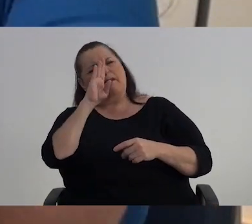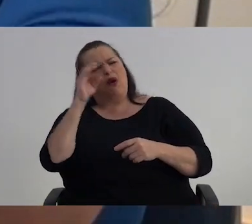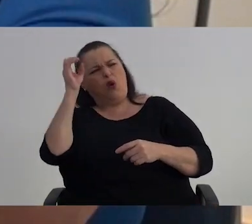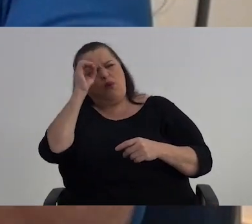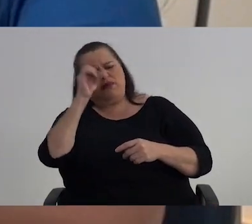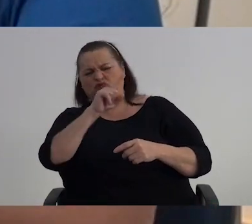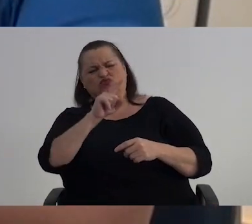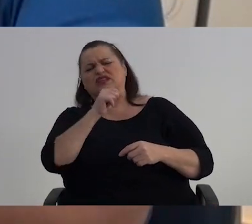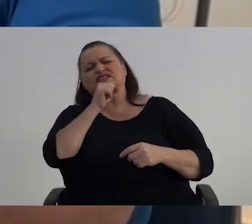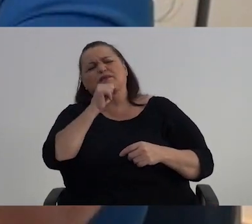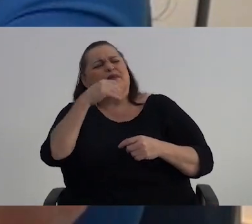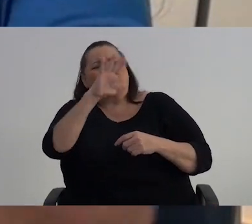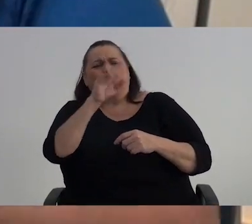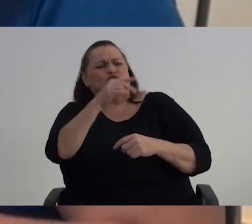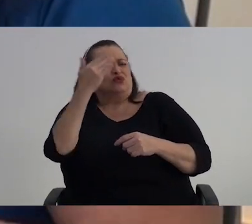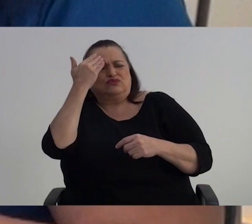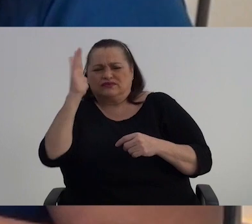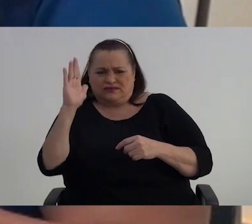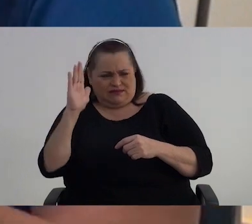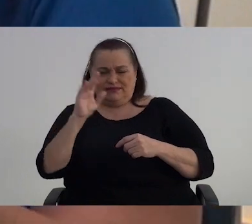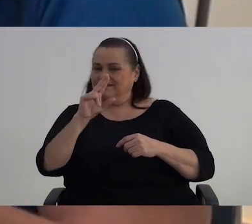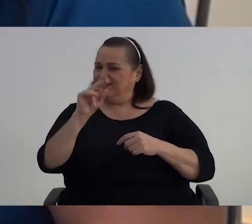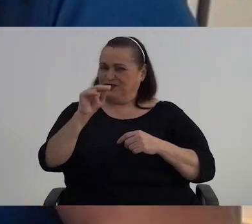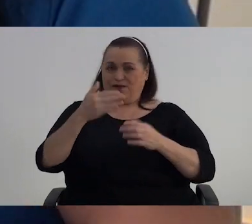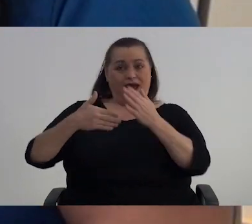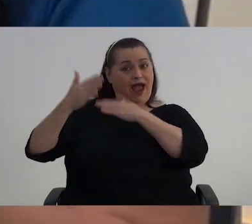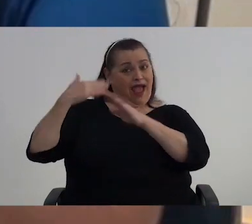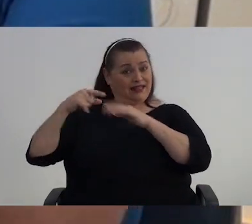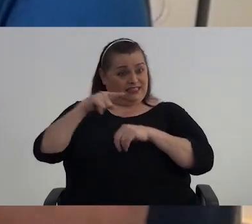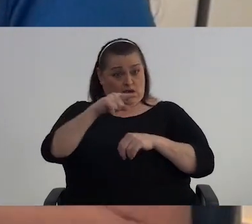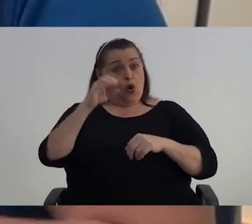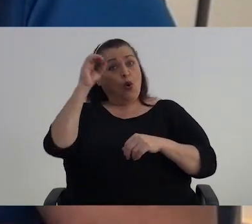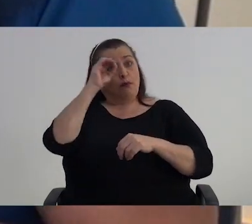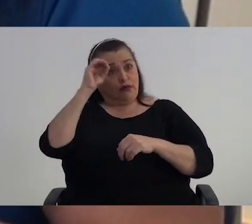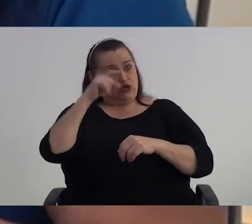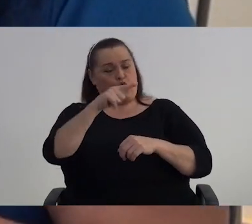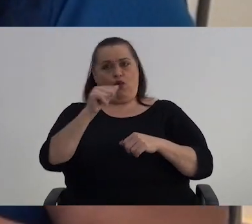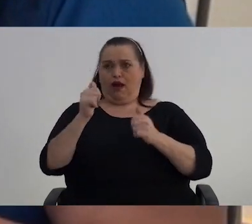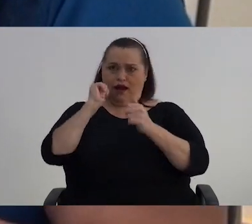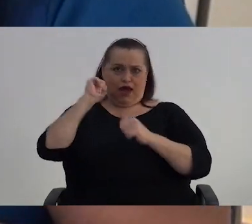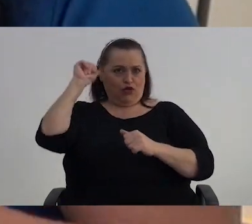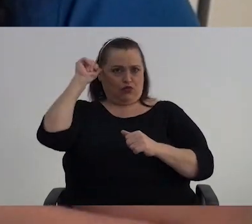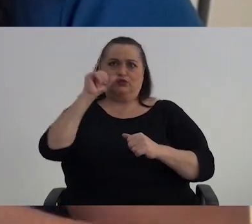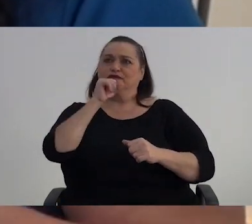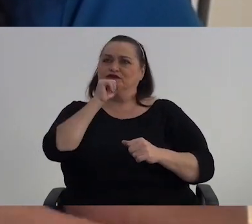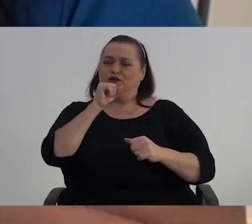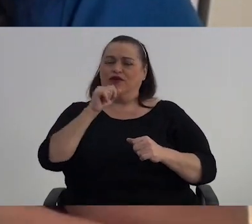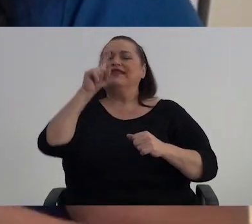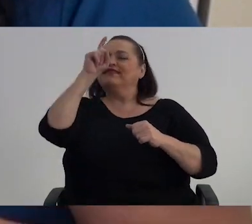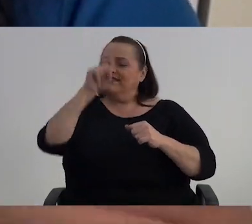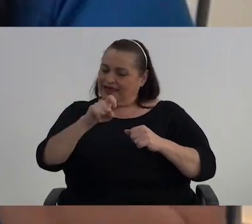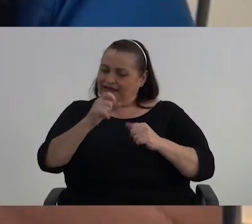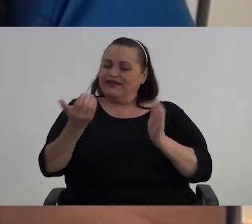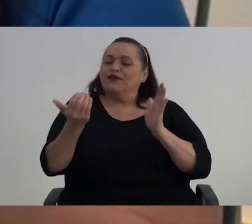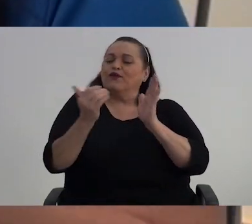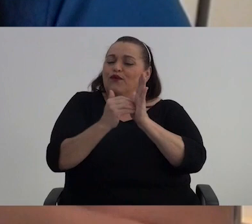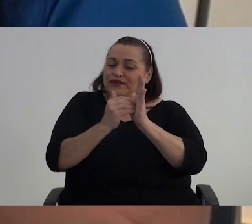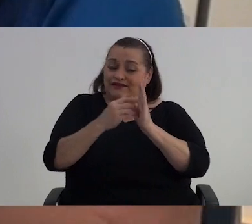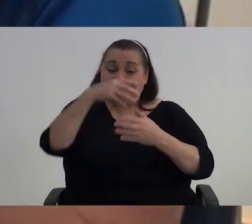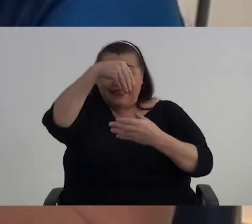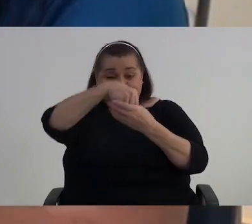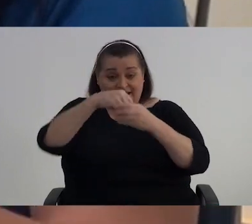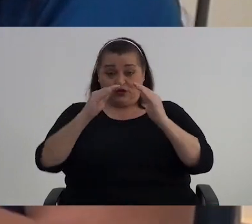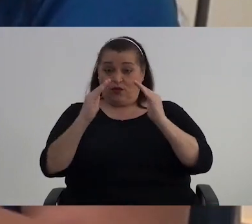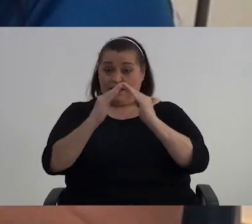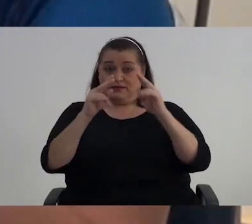Ya usted está muy mayor para que opine Y antes más bien era todo lo contrario El que tenía la voz cantante era el adulto mayor Es volver a darle dentro de casa